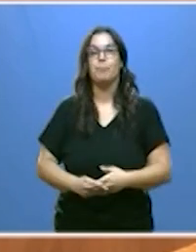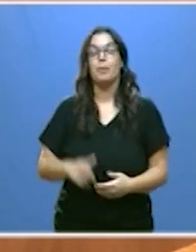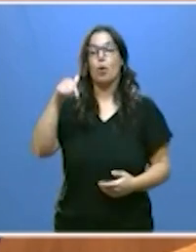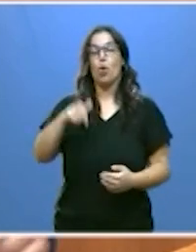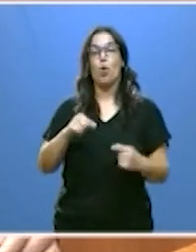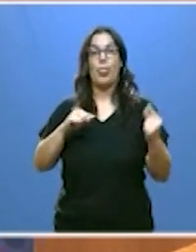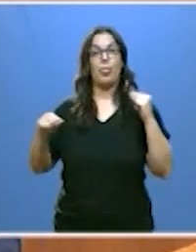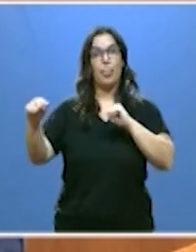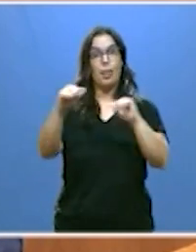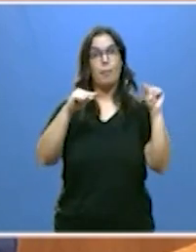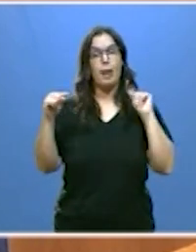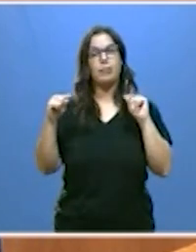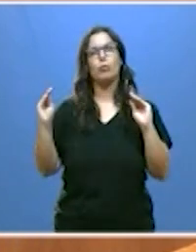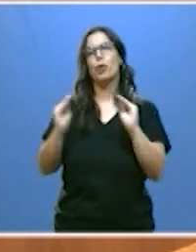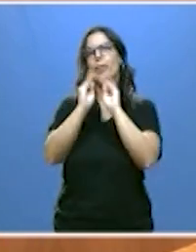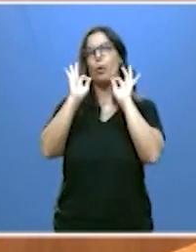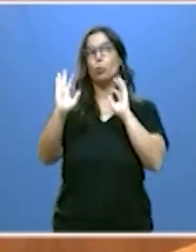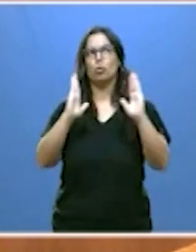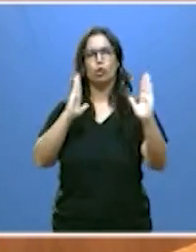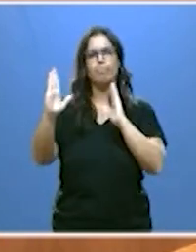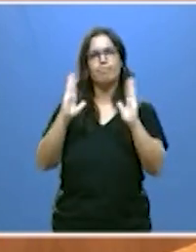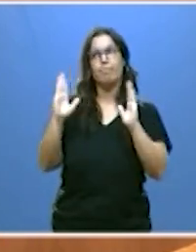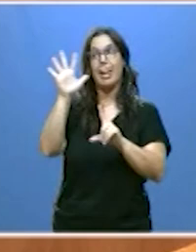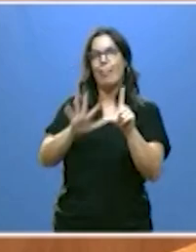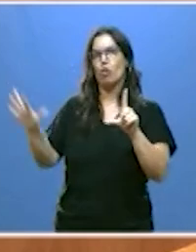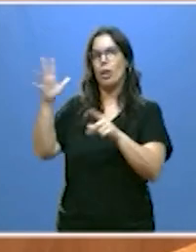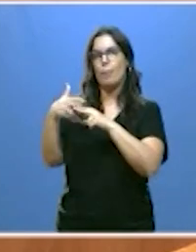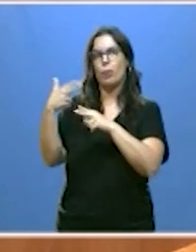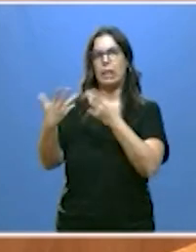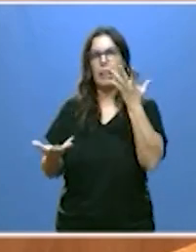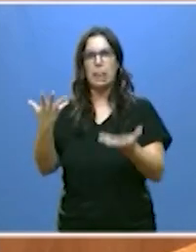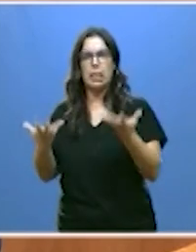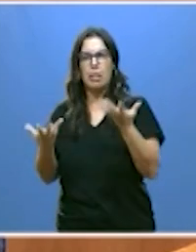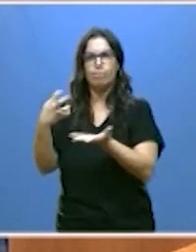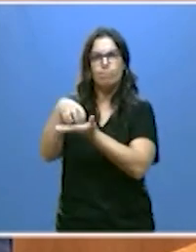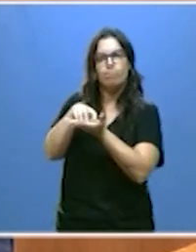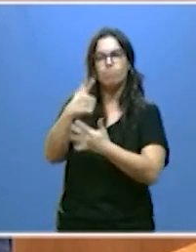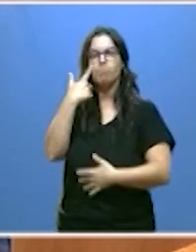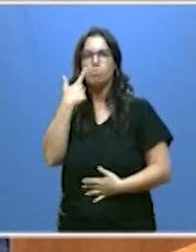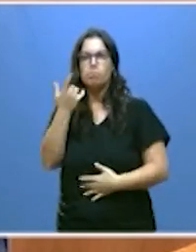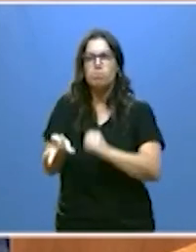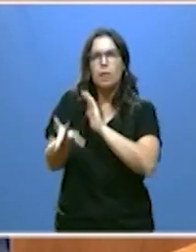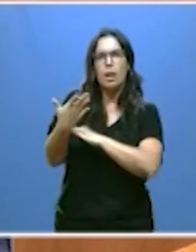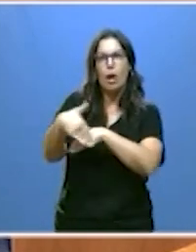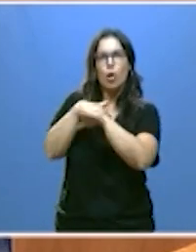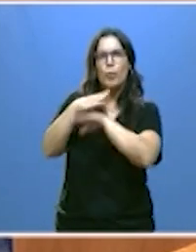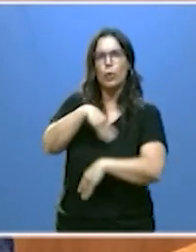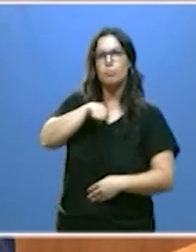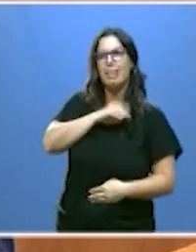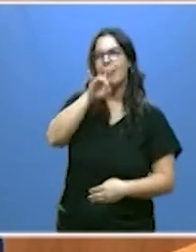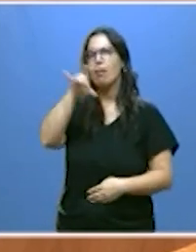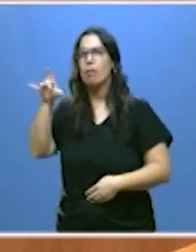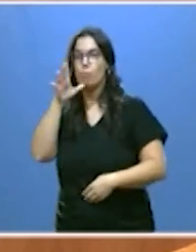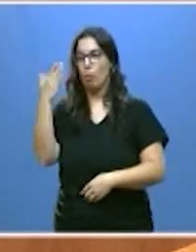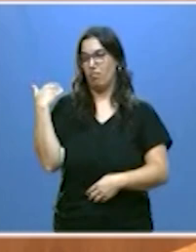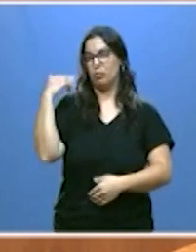debate en un momento de incertidumbre política nacional, pendientes de la formación del Gobierno de España tras las